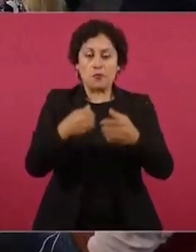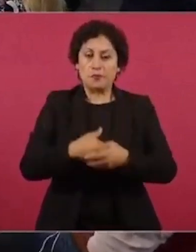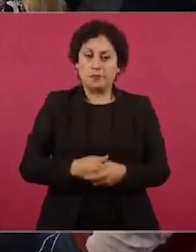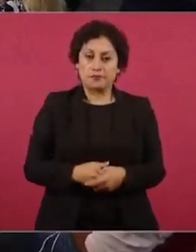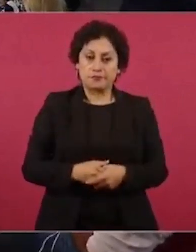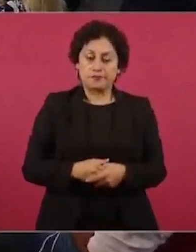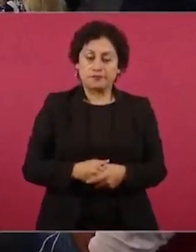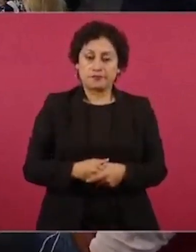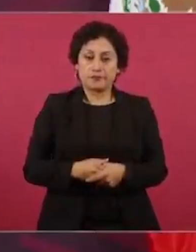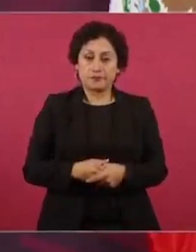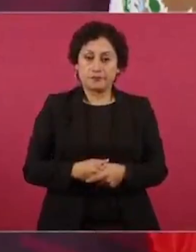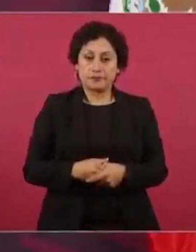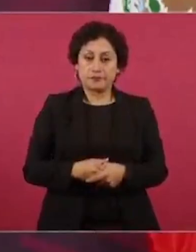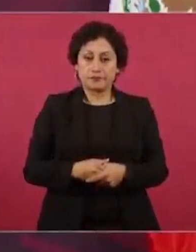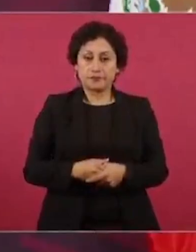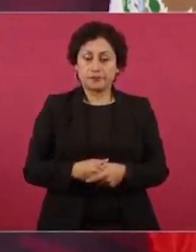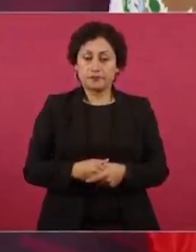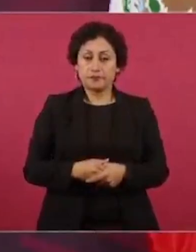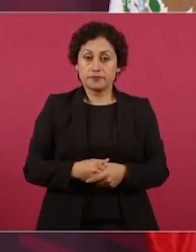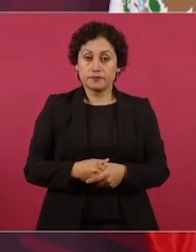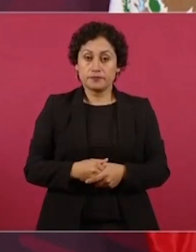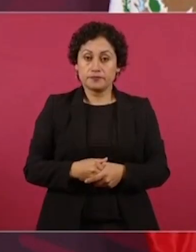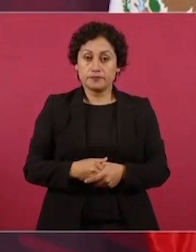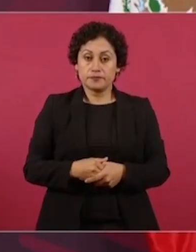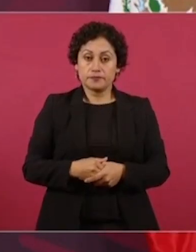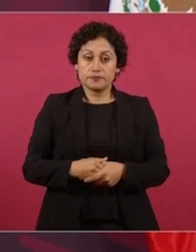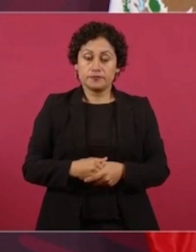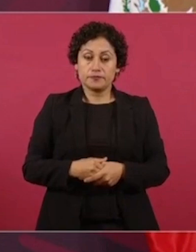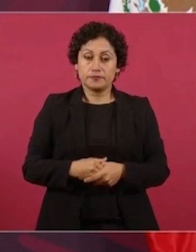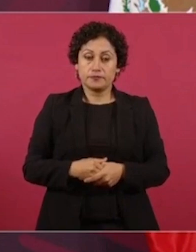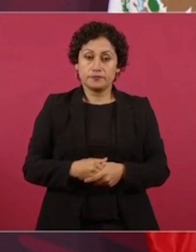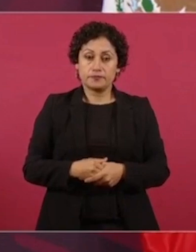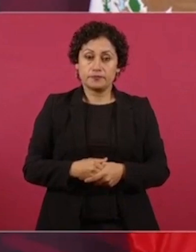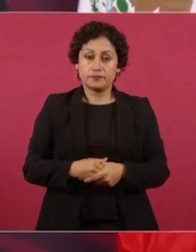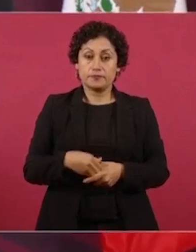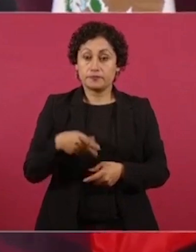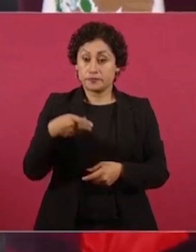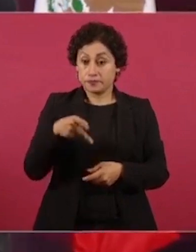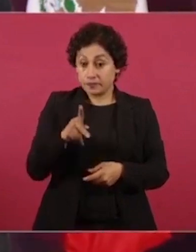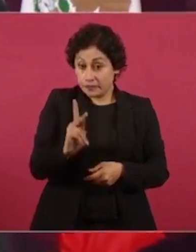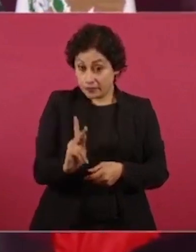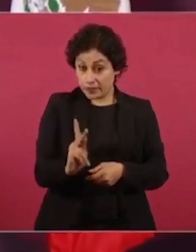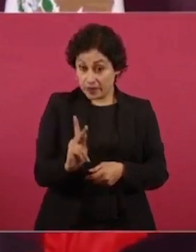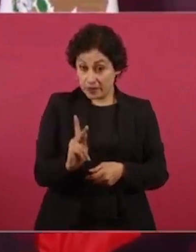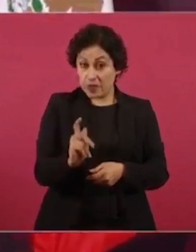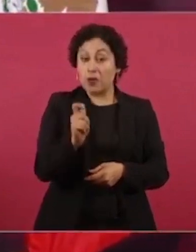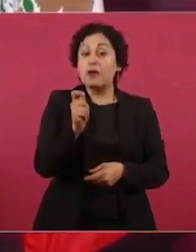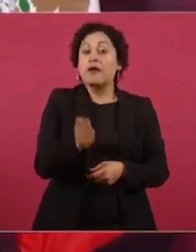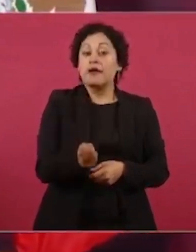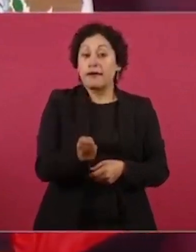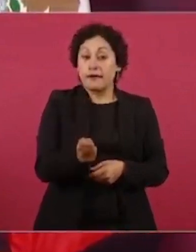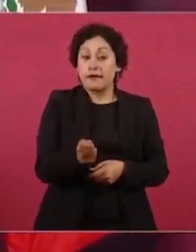no significaba el que iban a gobernar